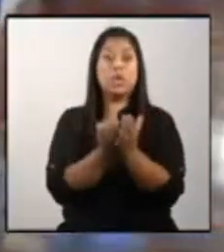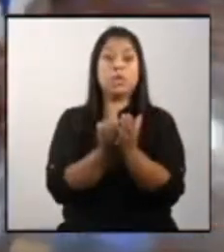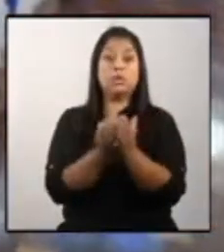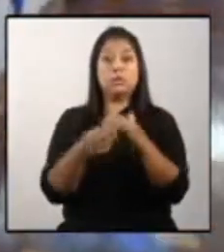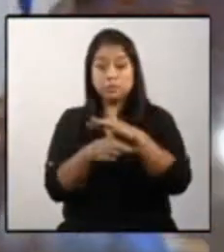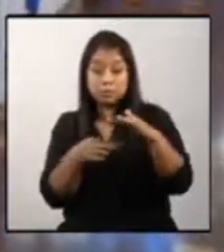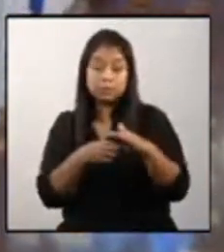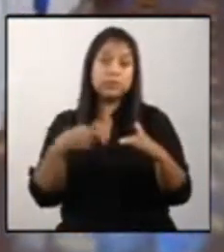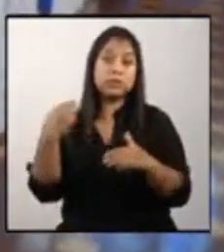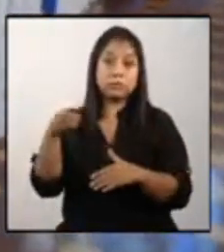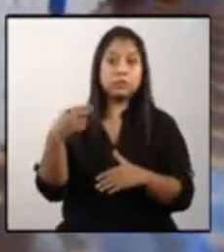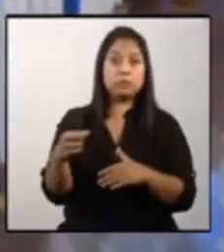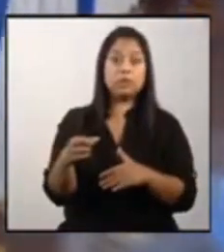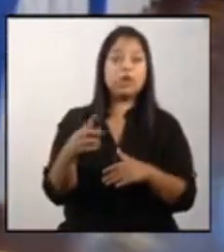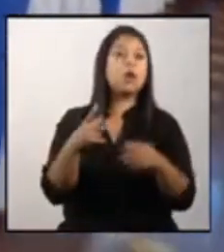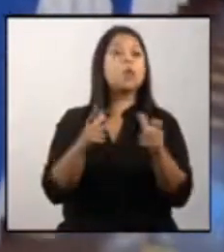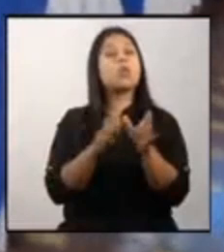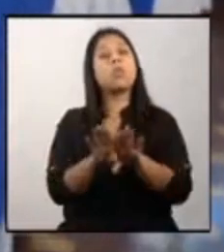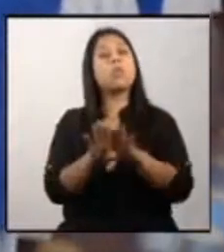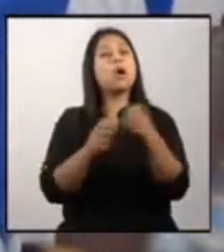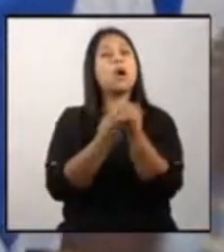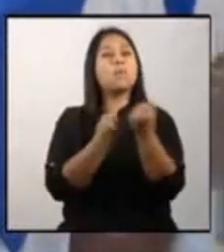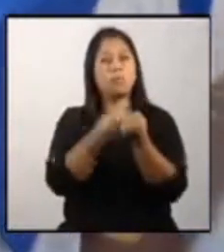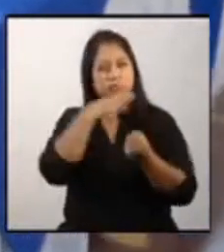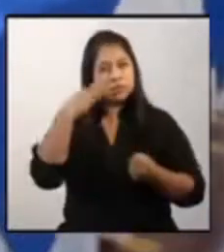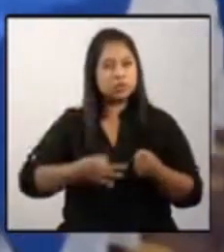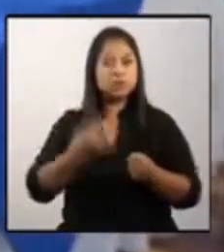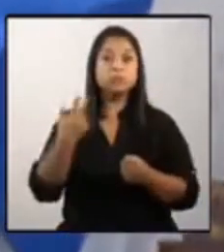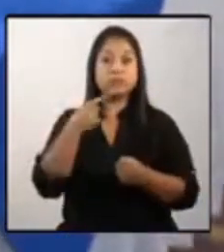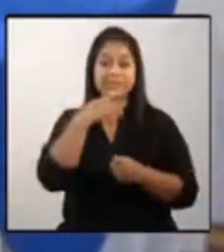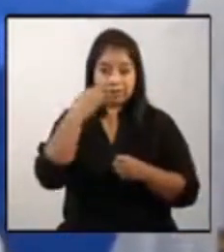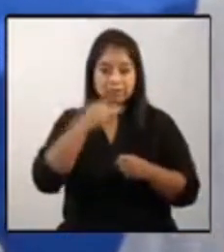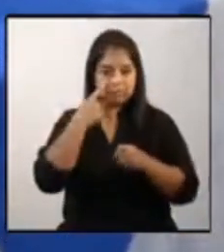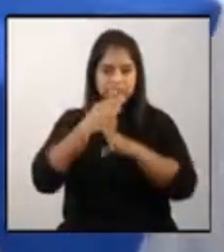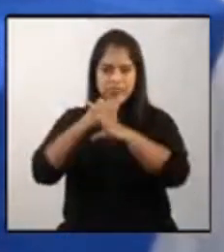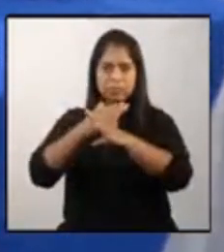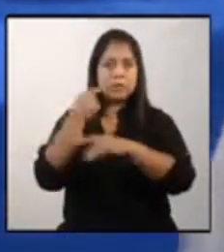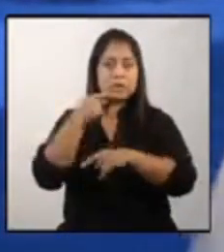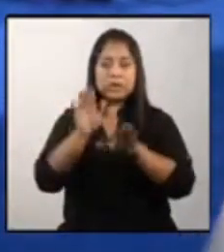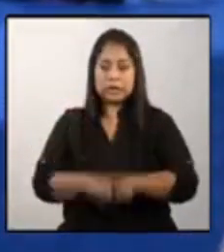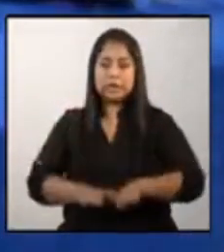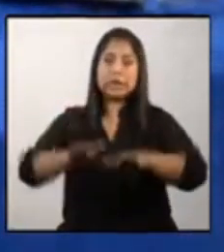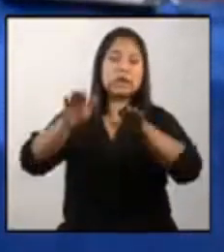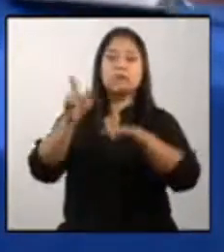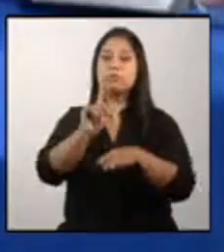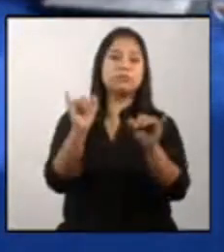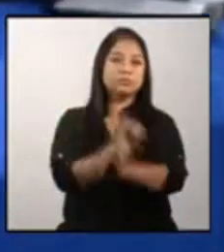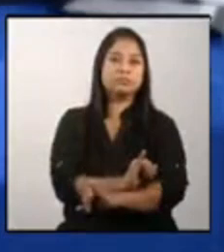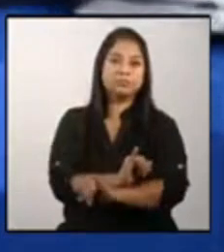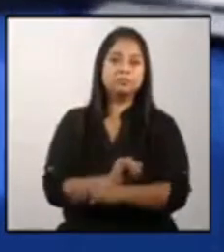primaria del país como un soporte real donde nos aseguremos que el niño no esté desnutrido